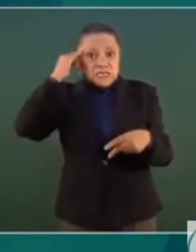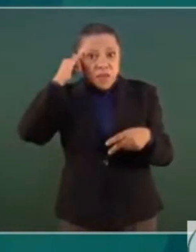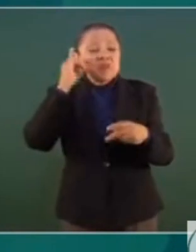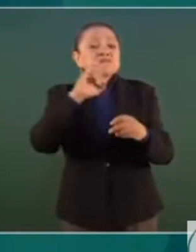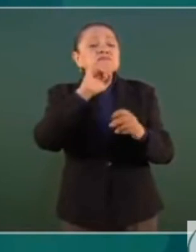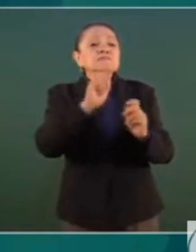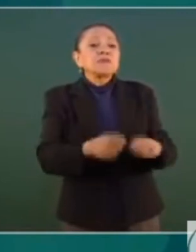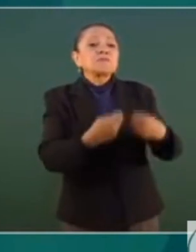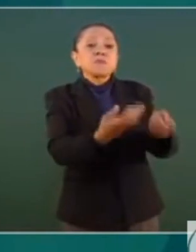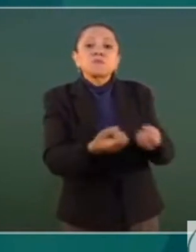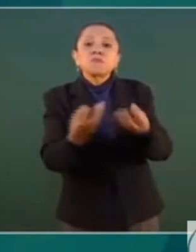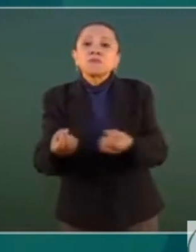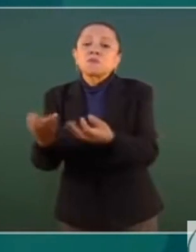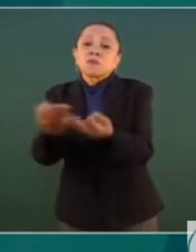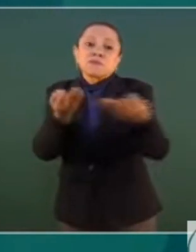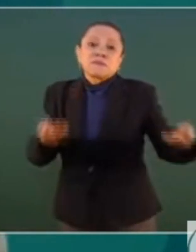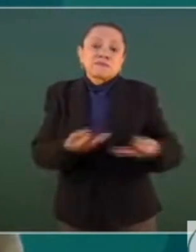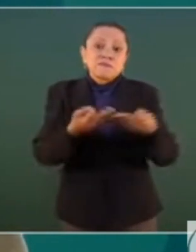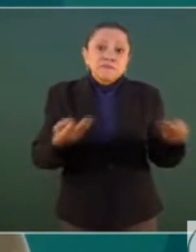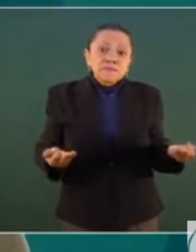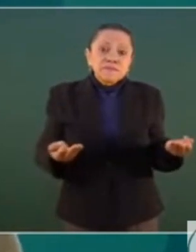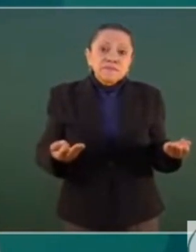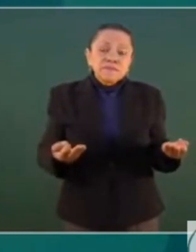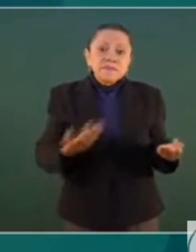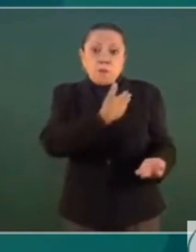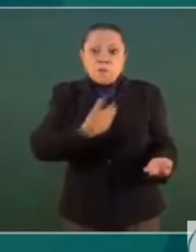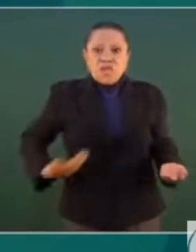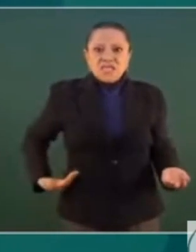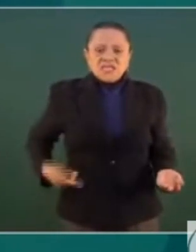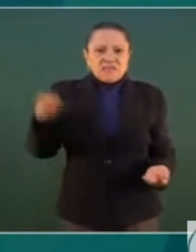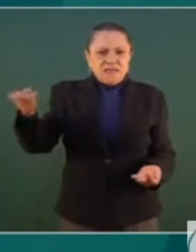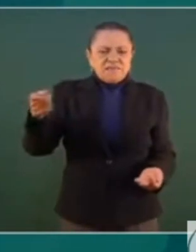presidente agrarista.